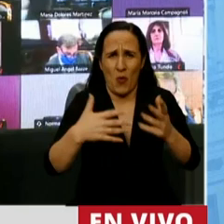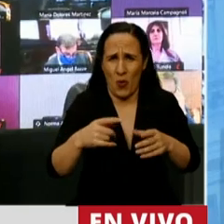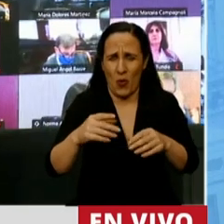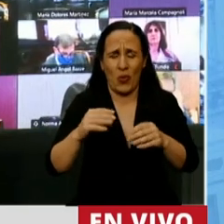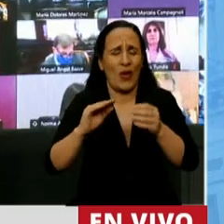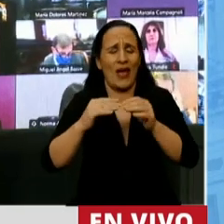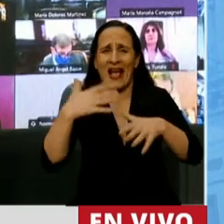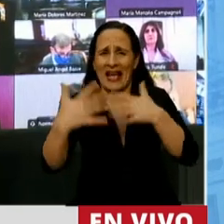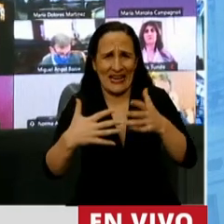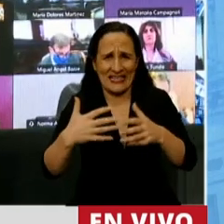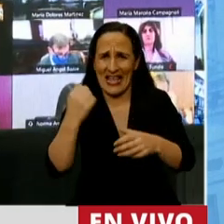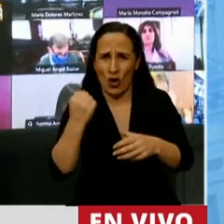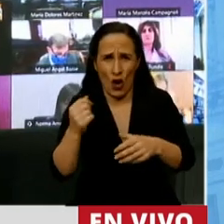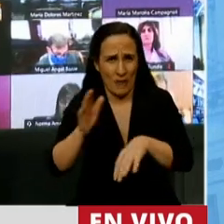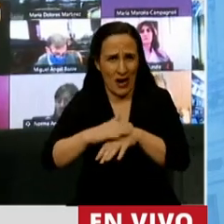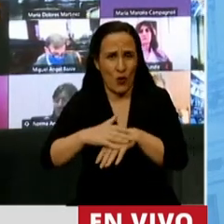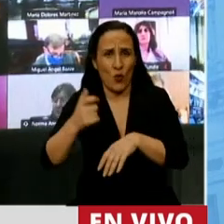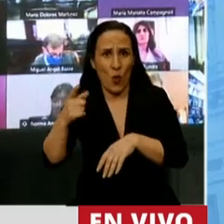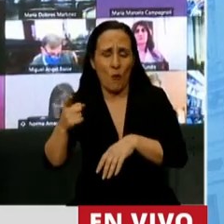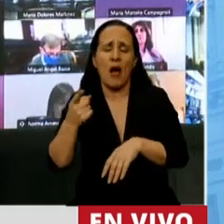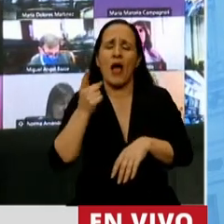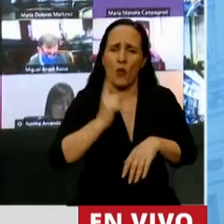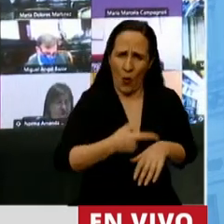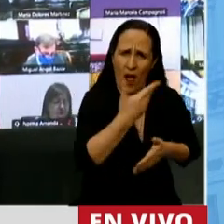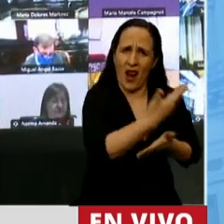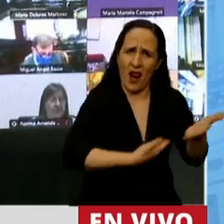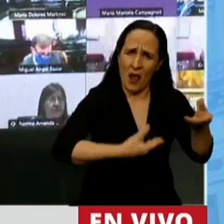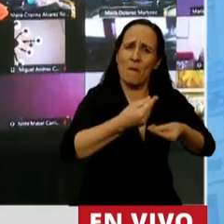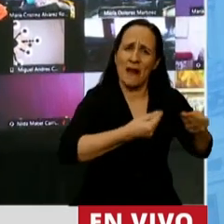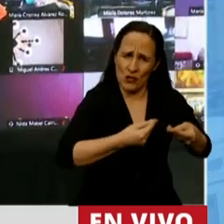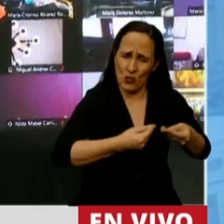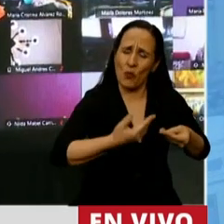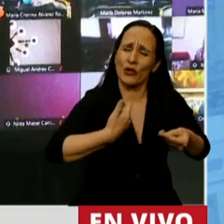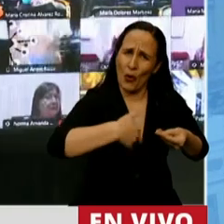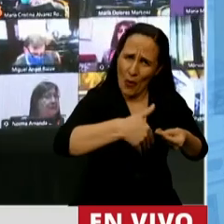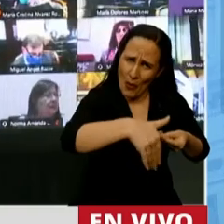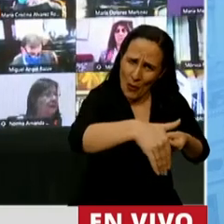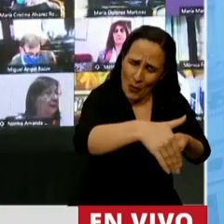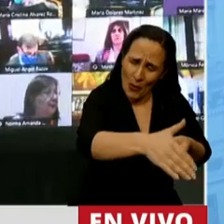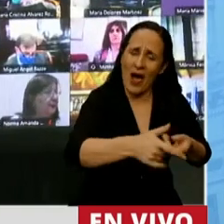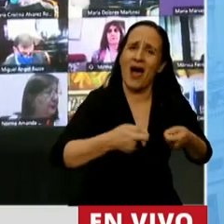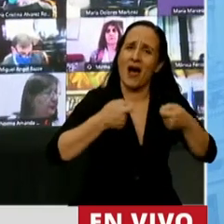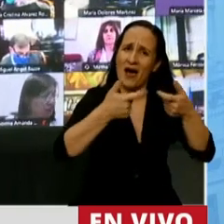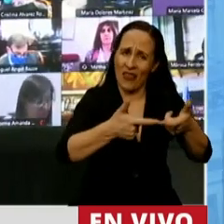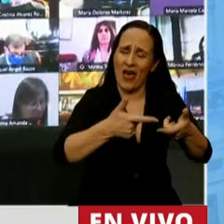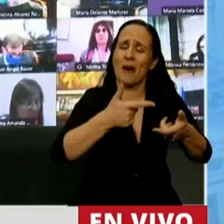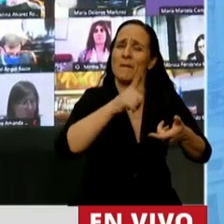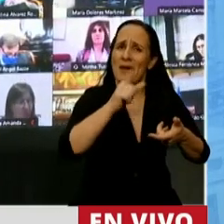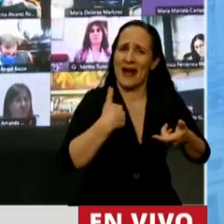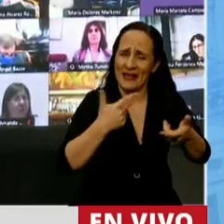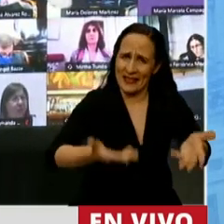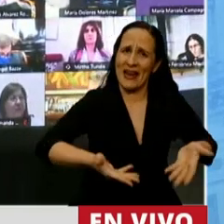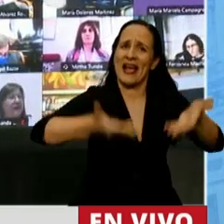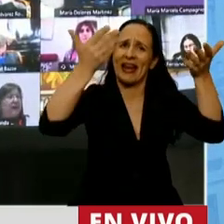económica, nosotros tenemos un presupuesto que sin duda va a generar las condiciones para que el país vuelva a crecer,